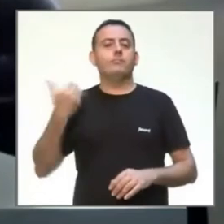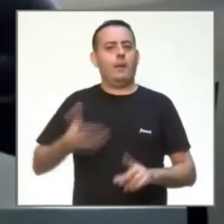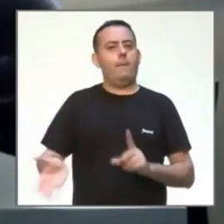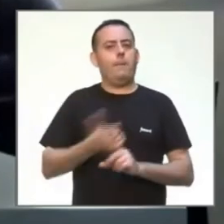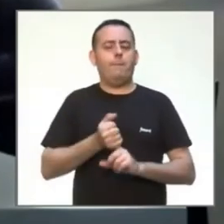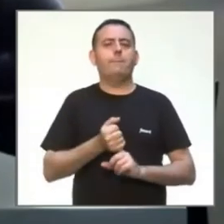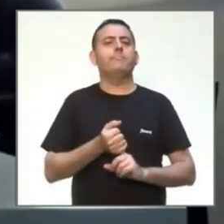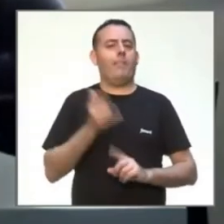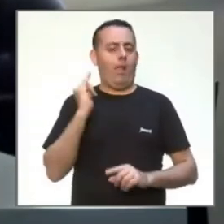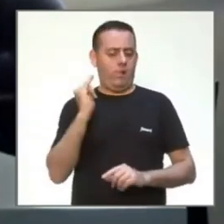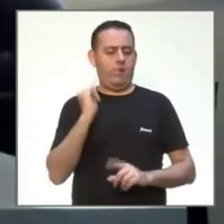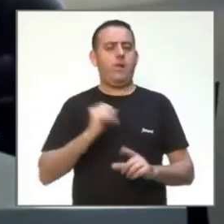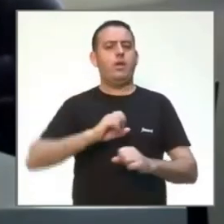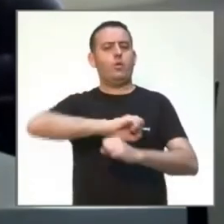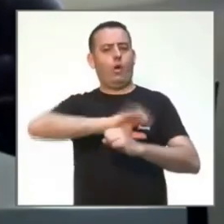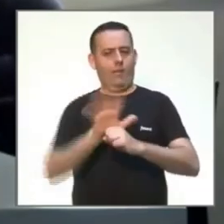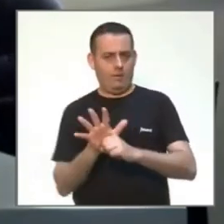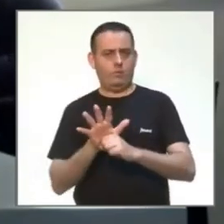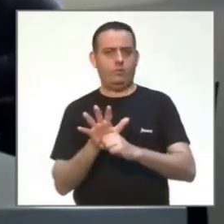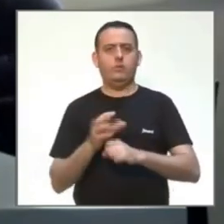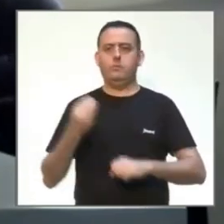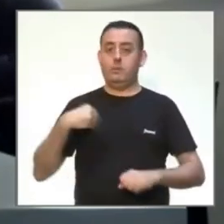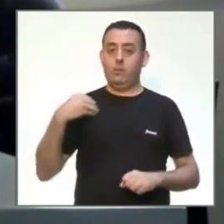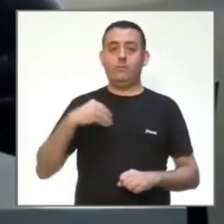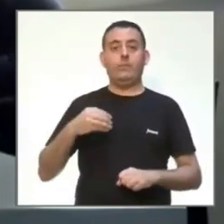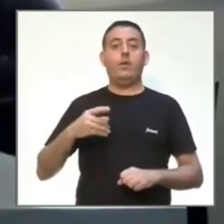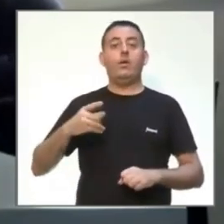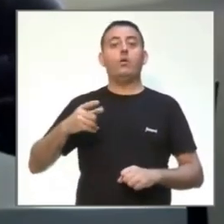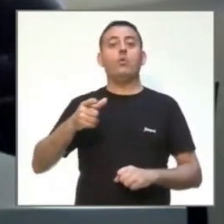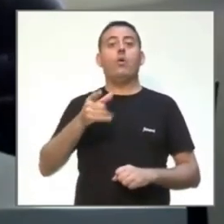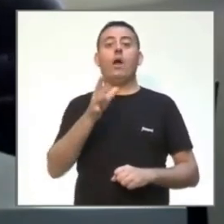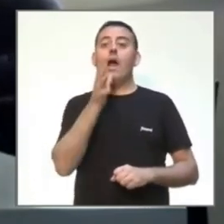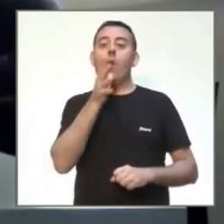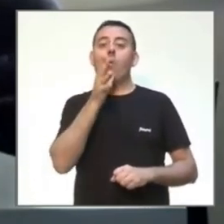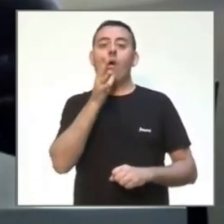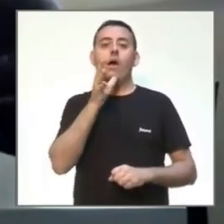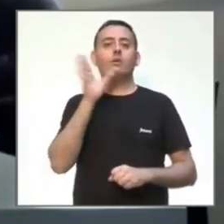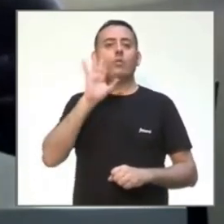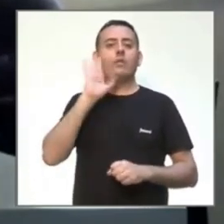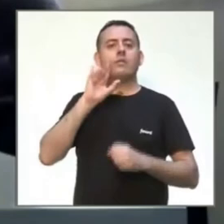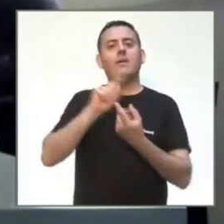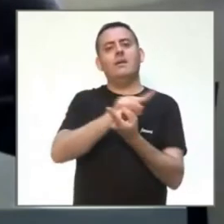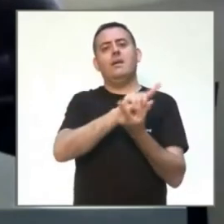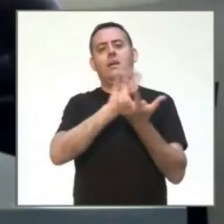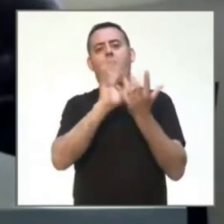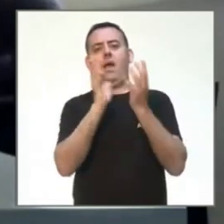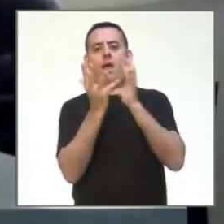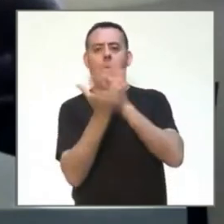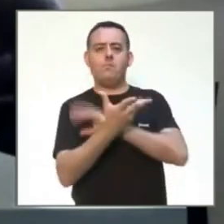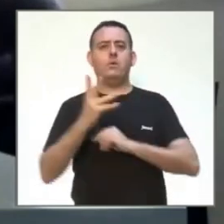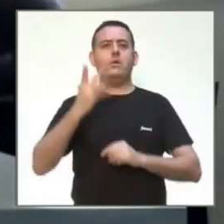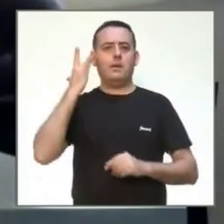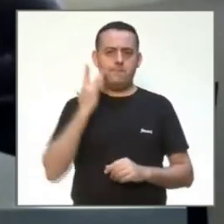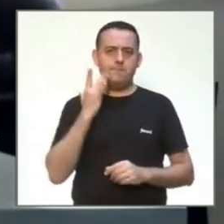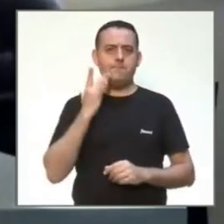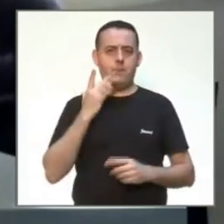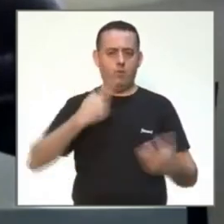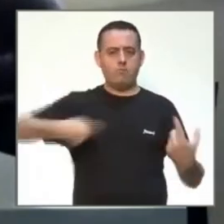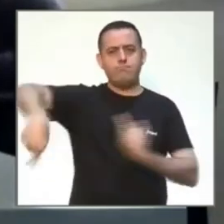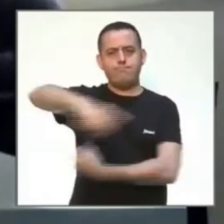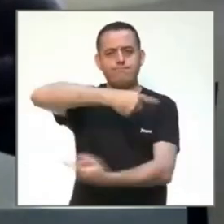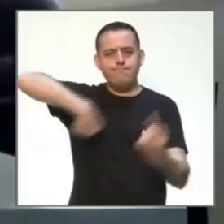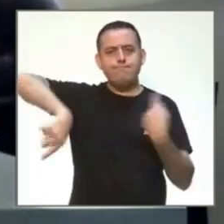coronavirus en determinadas entradas depuradoras, incluso irnos más para atrás, ir en determinados ramales del alcantarillado,